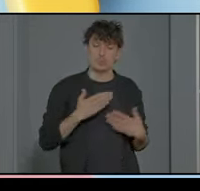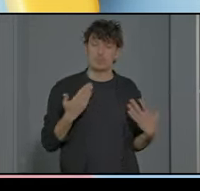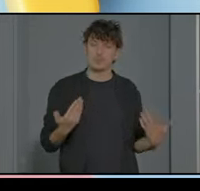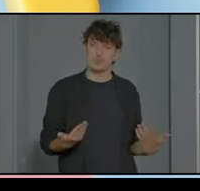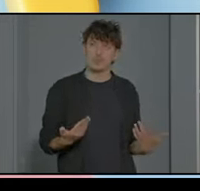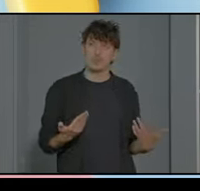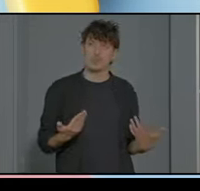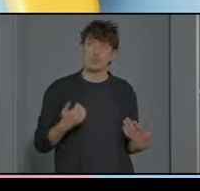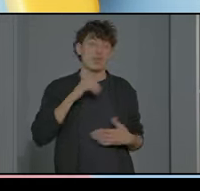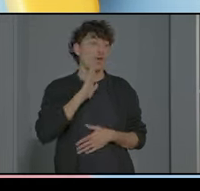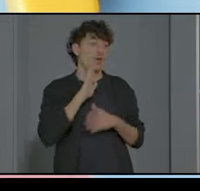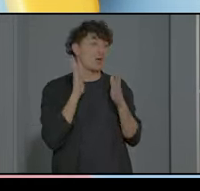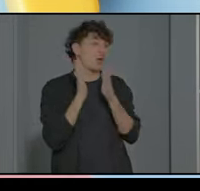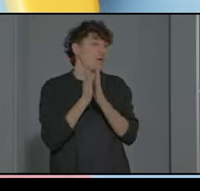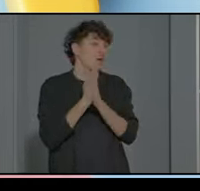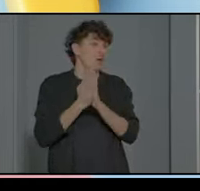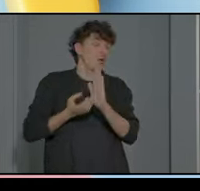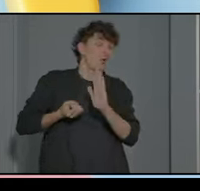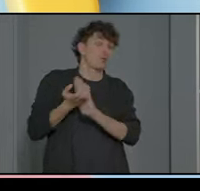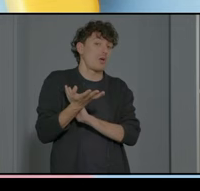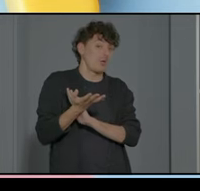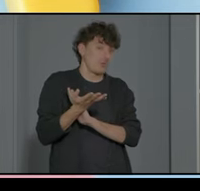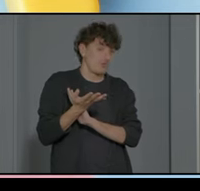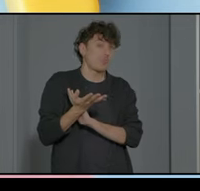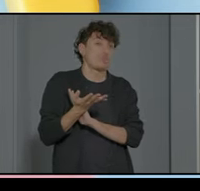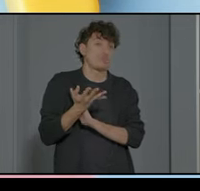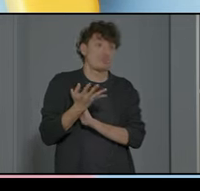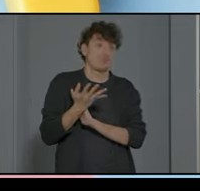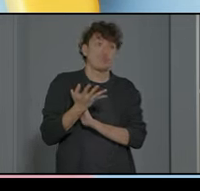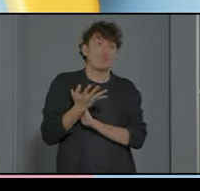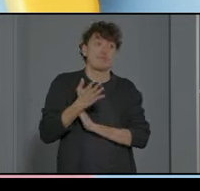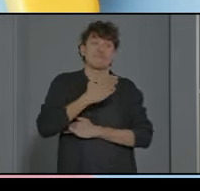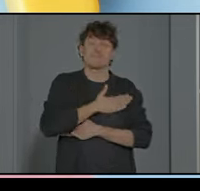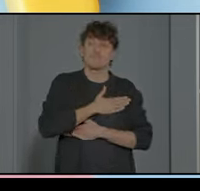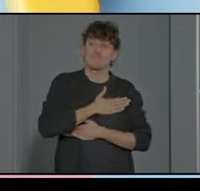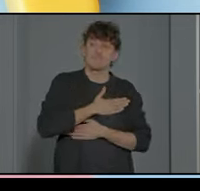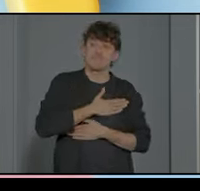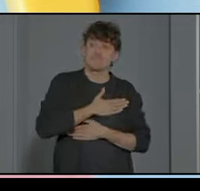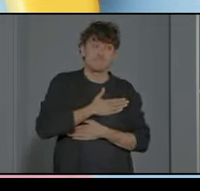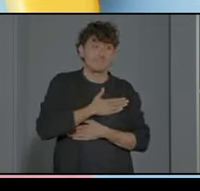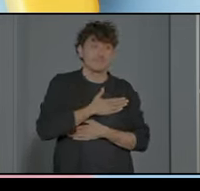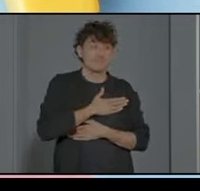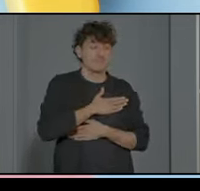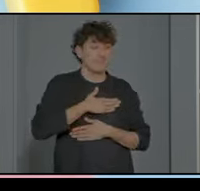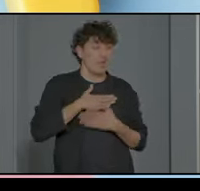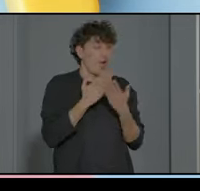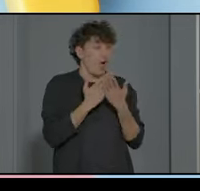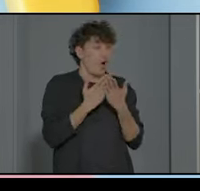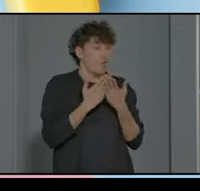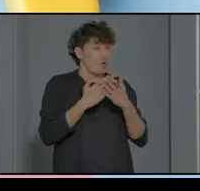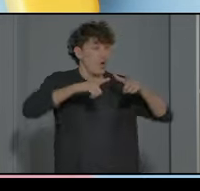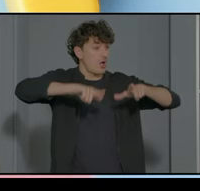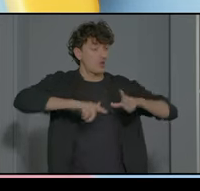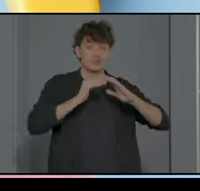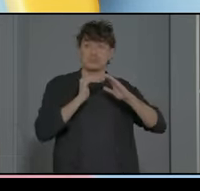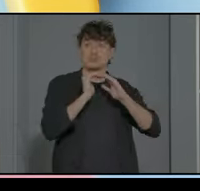como bien ha dicho el compañero que nos da las administraciones creemos que nuestra opción el aula estable es la